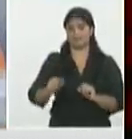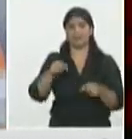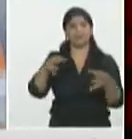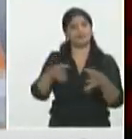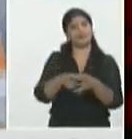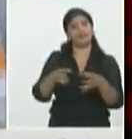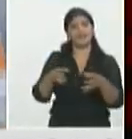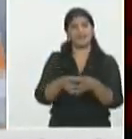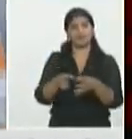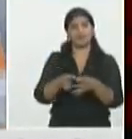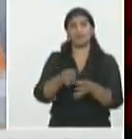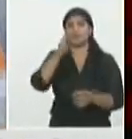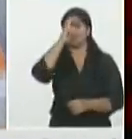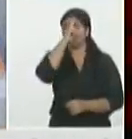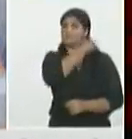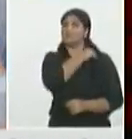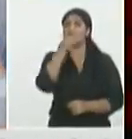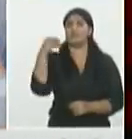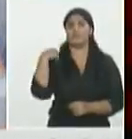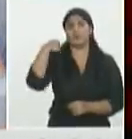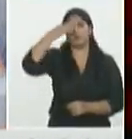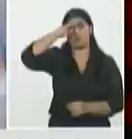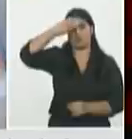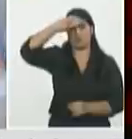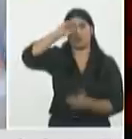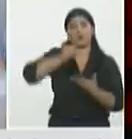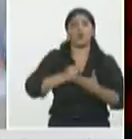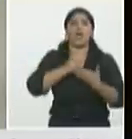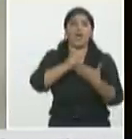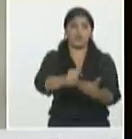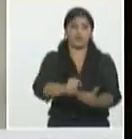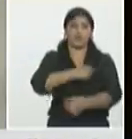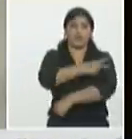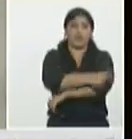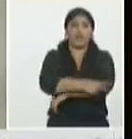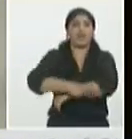contribuyen a mejorar la calidad de vida del pueblo venezolano